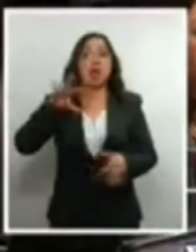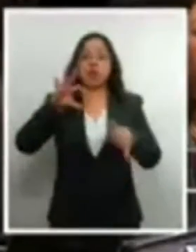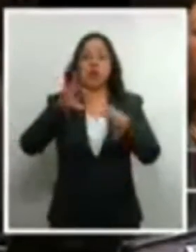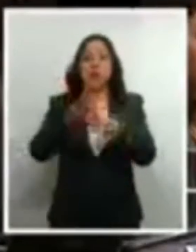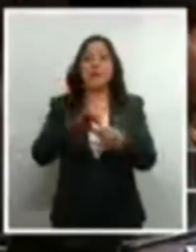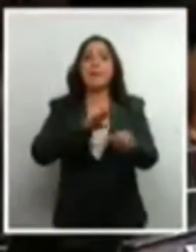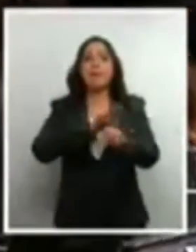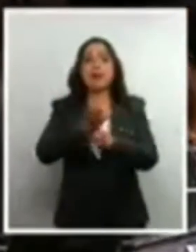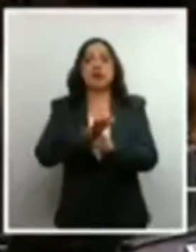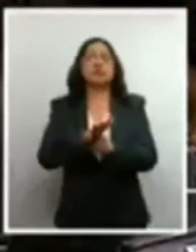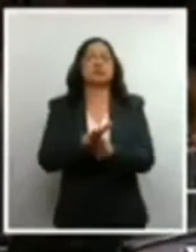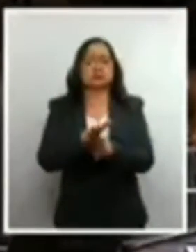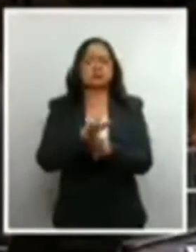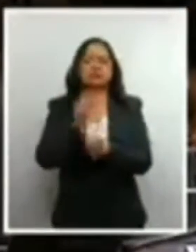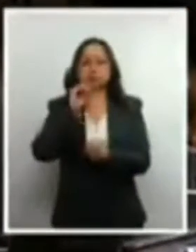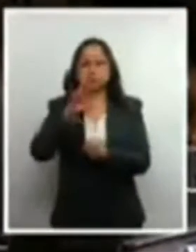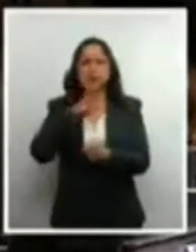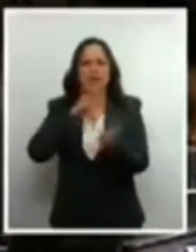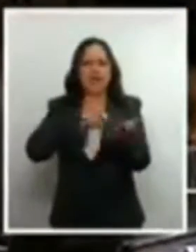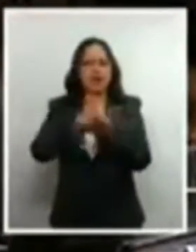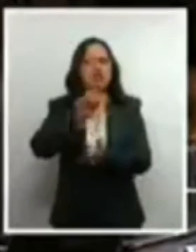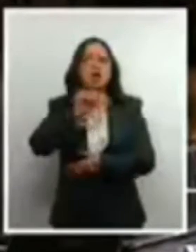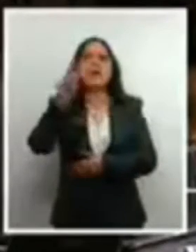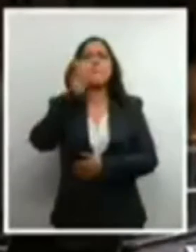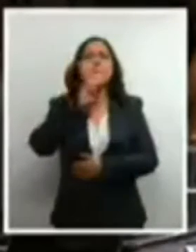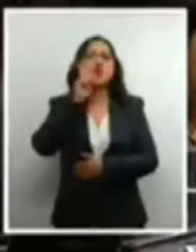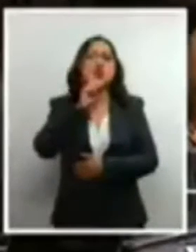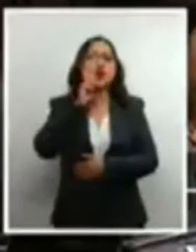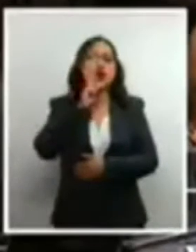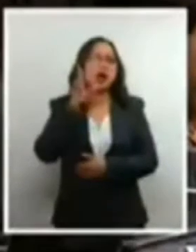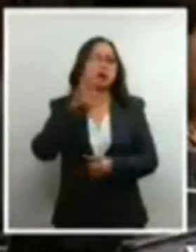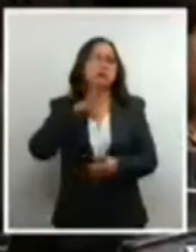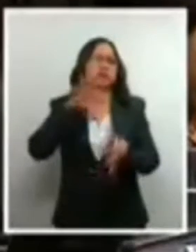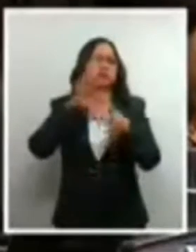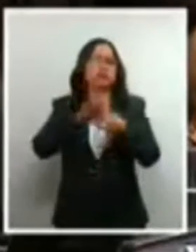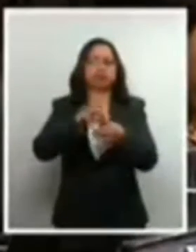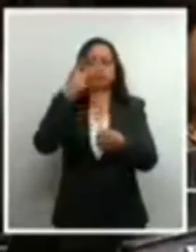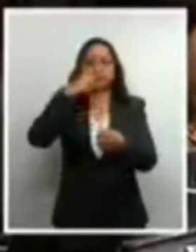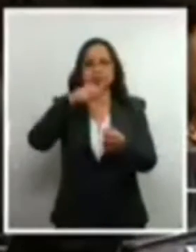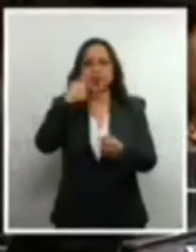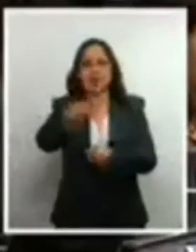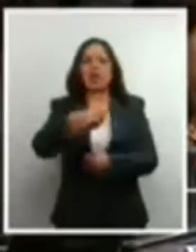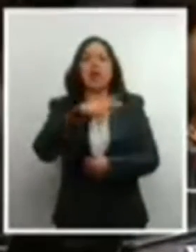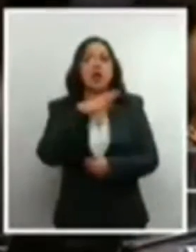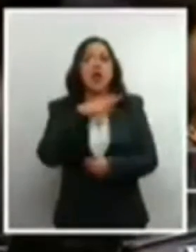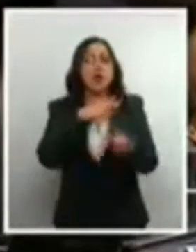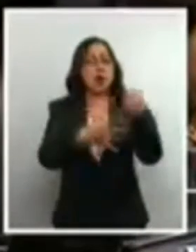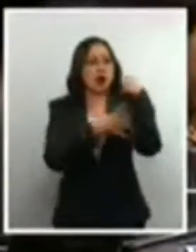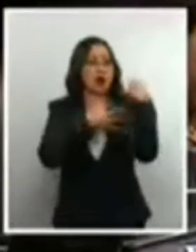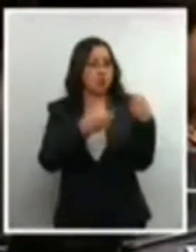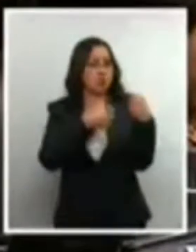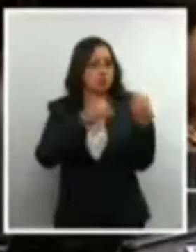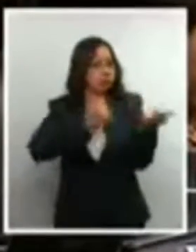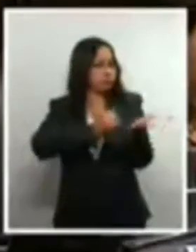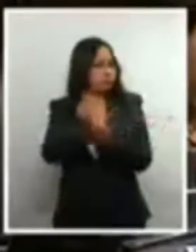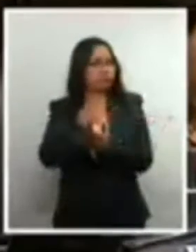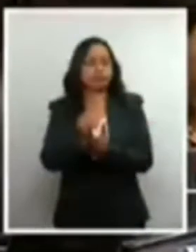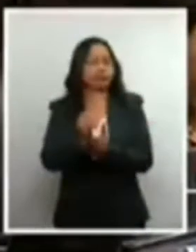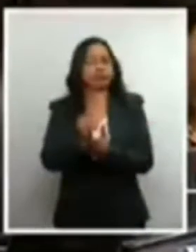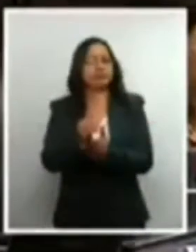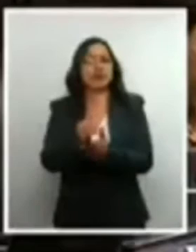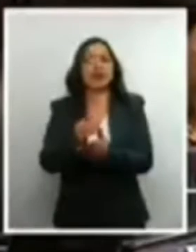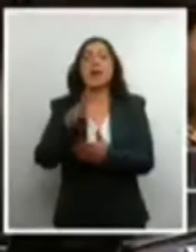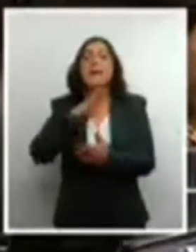determinado la prevalencia del derecho de la madre de manera absoluta sobre la vida en gestación ha determinado lo siguiente. Primero,